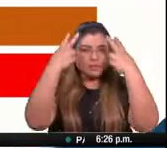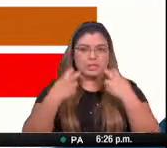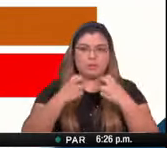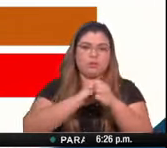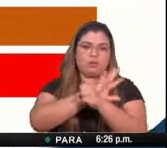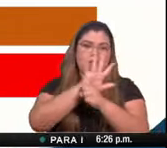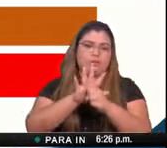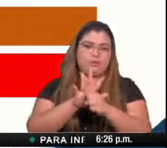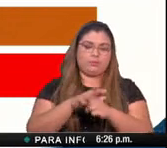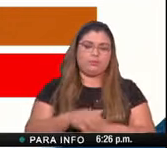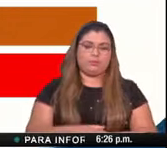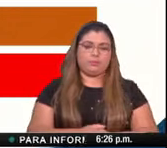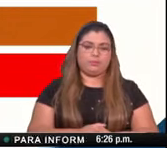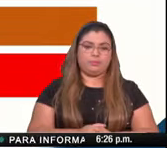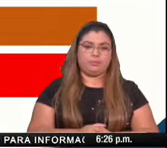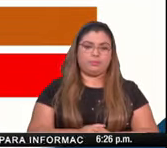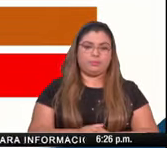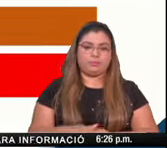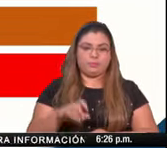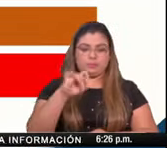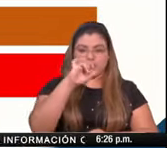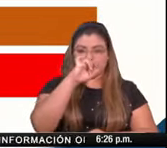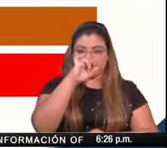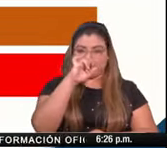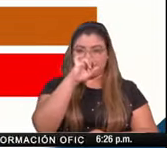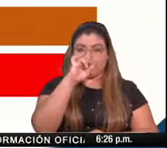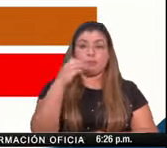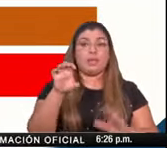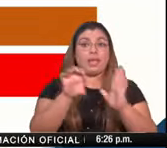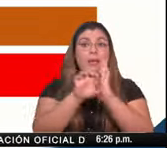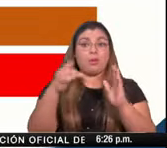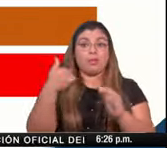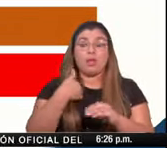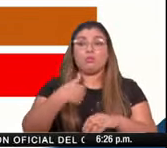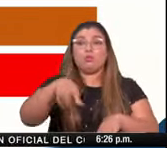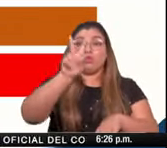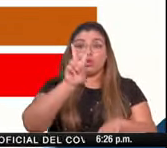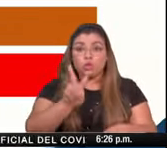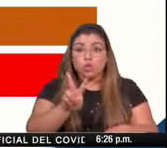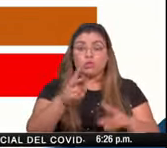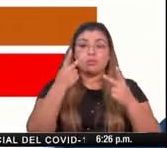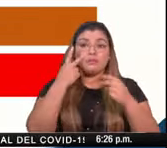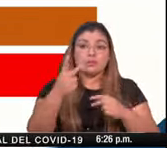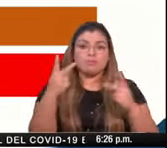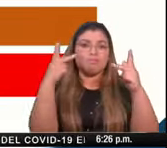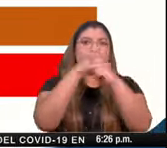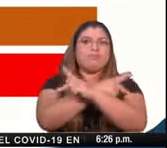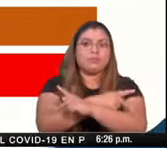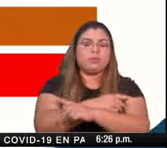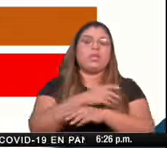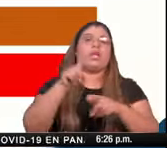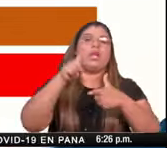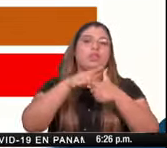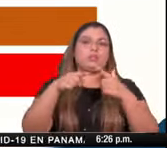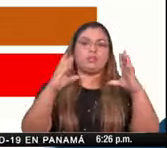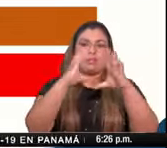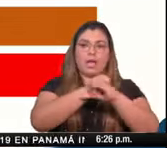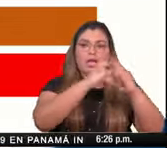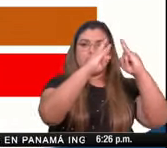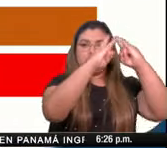desborde de dos indicadores para la apertura se fortalecen los puestos de control